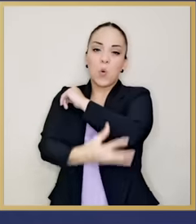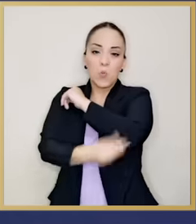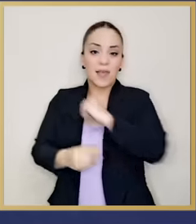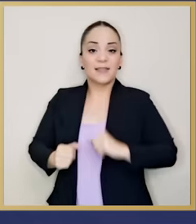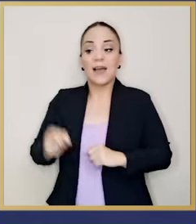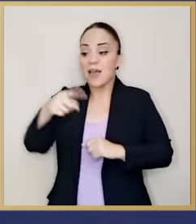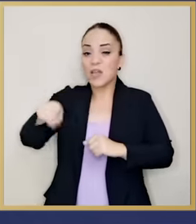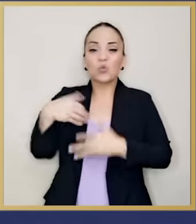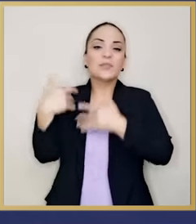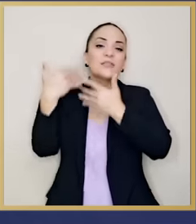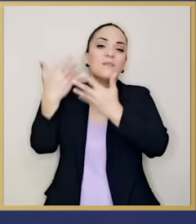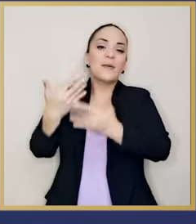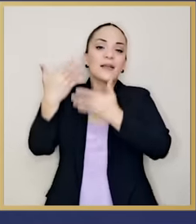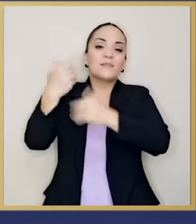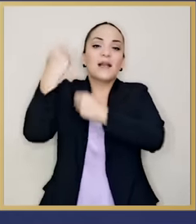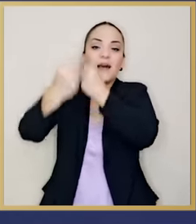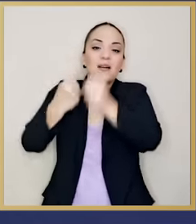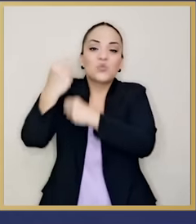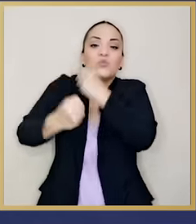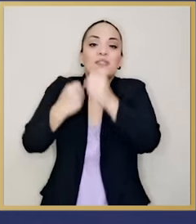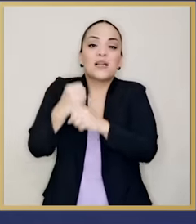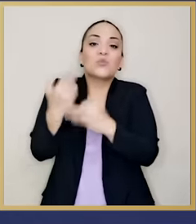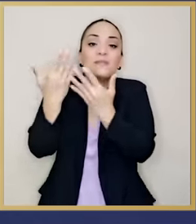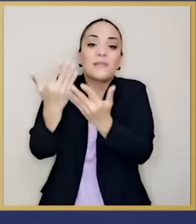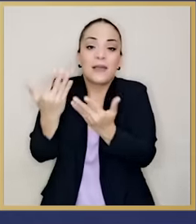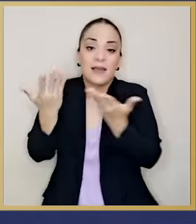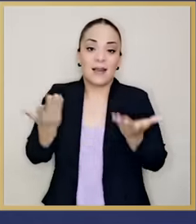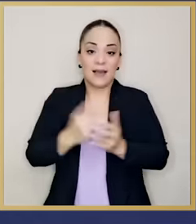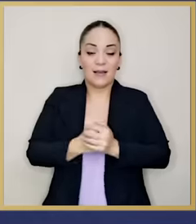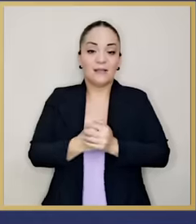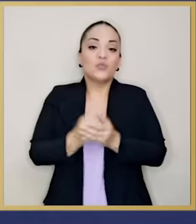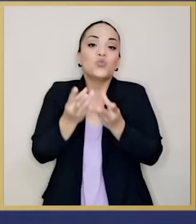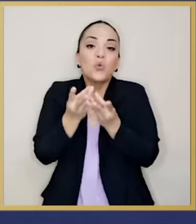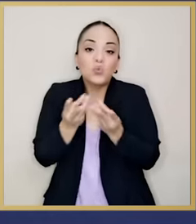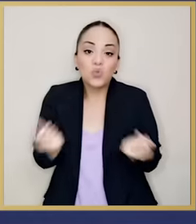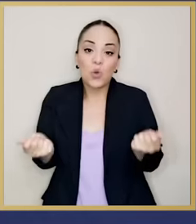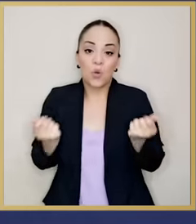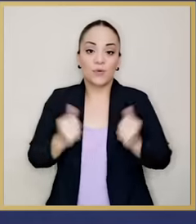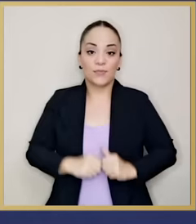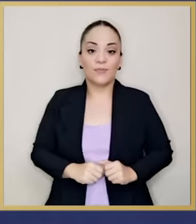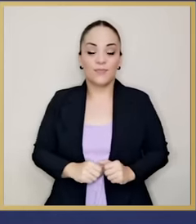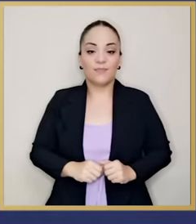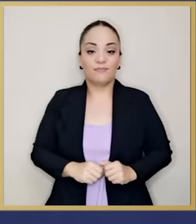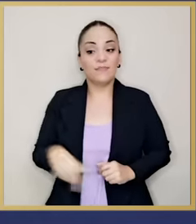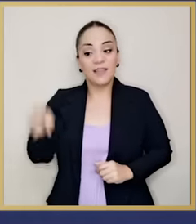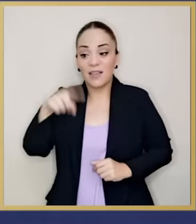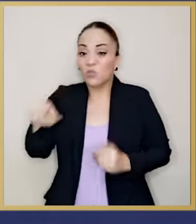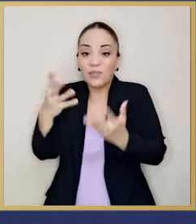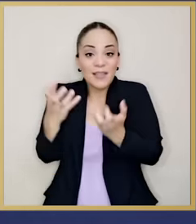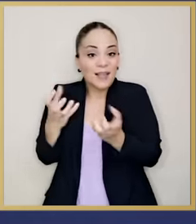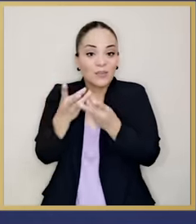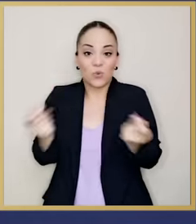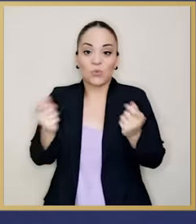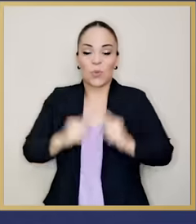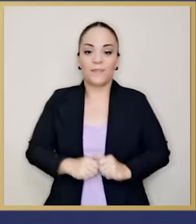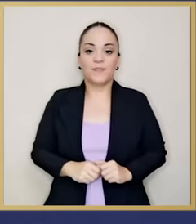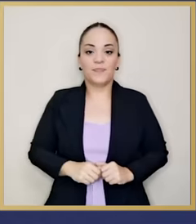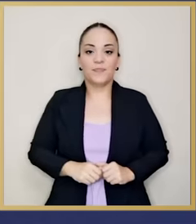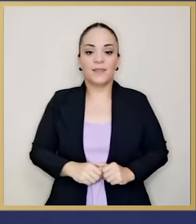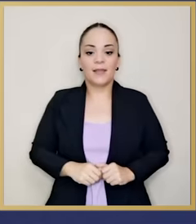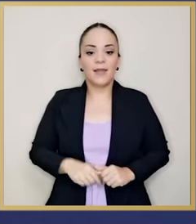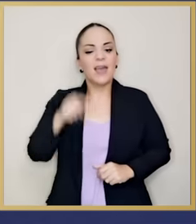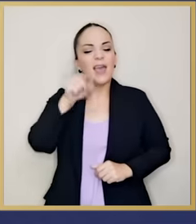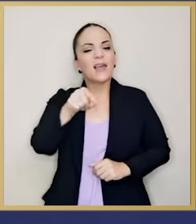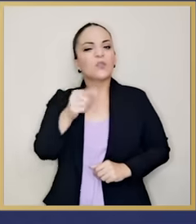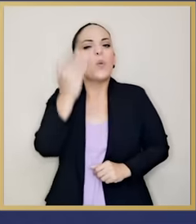que ha esperado por décadas. Una sola oportunidad, ellos lo que quieren. ¿Y por